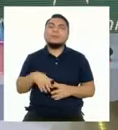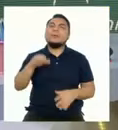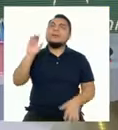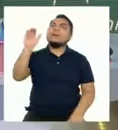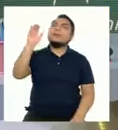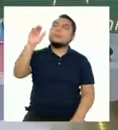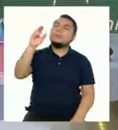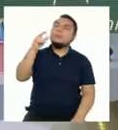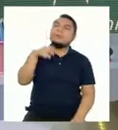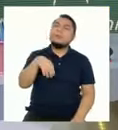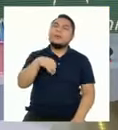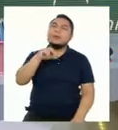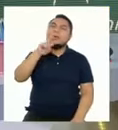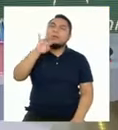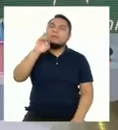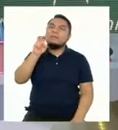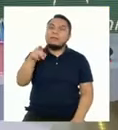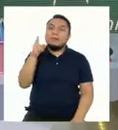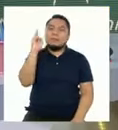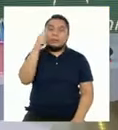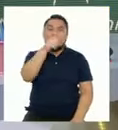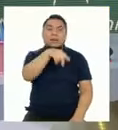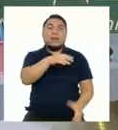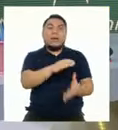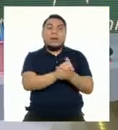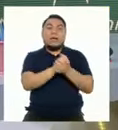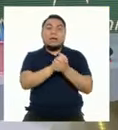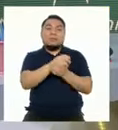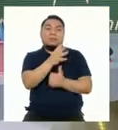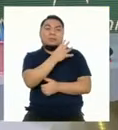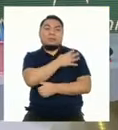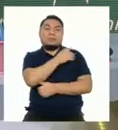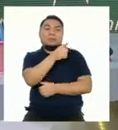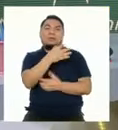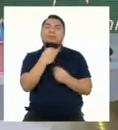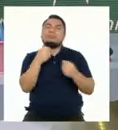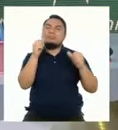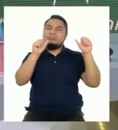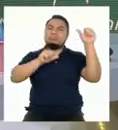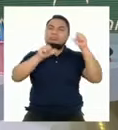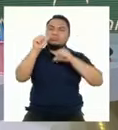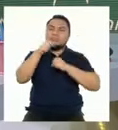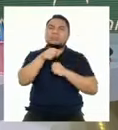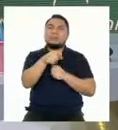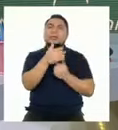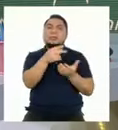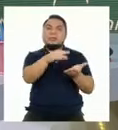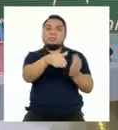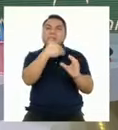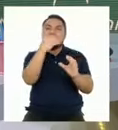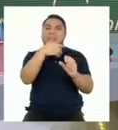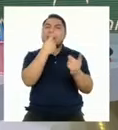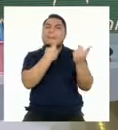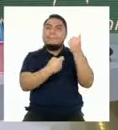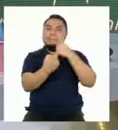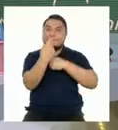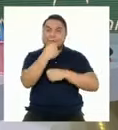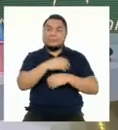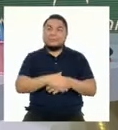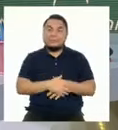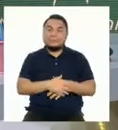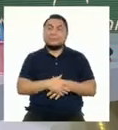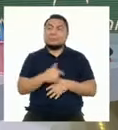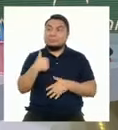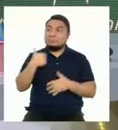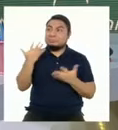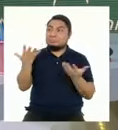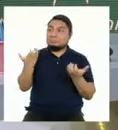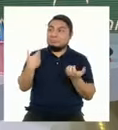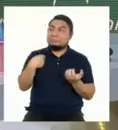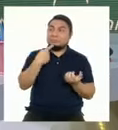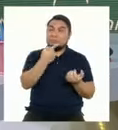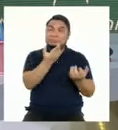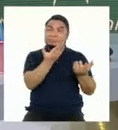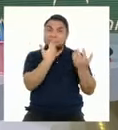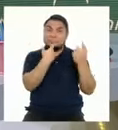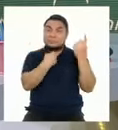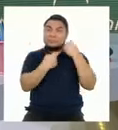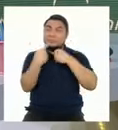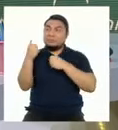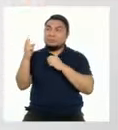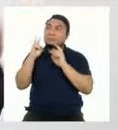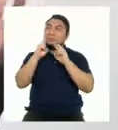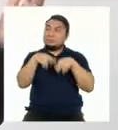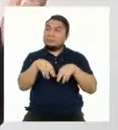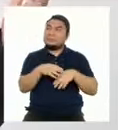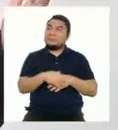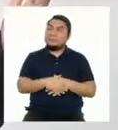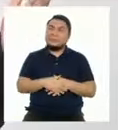Profesor Iván, nuestras amigas y amigos de Cuarto tienen muchas dudas y nos han enviado sus preguntas. ¿Le parece si me da una mano